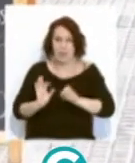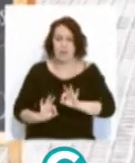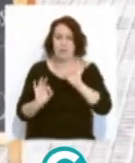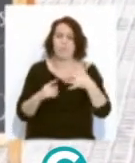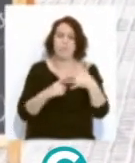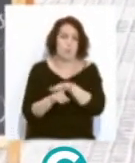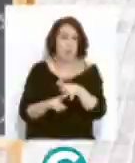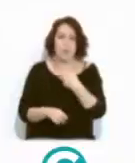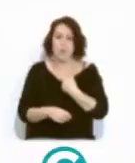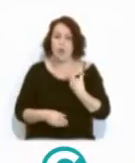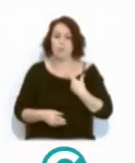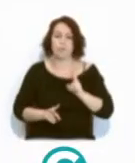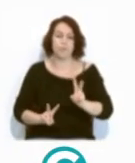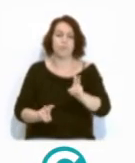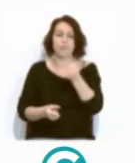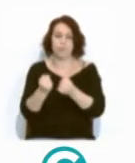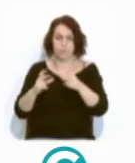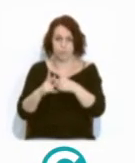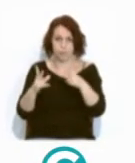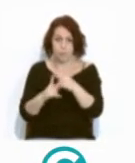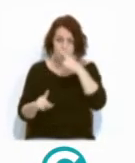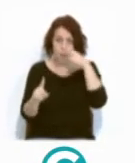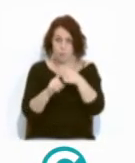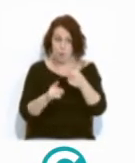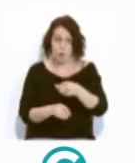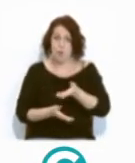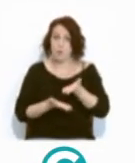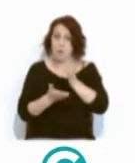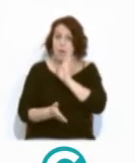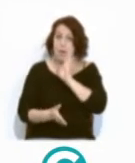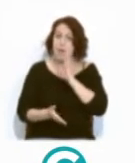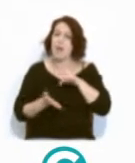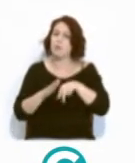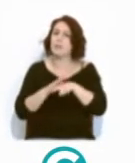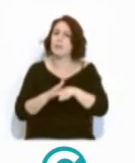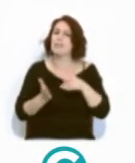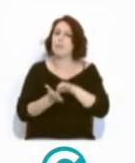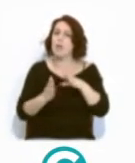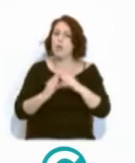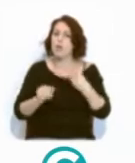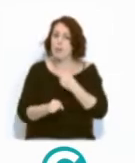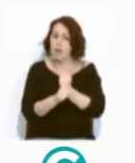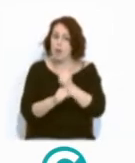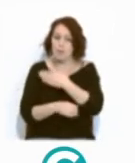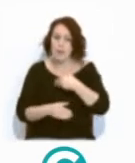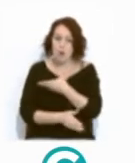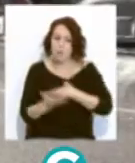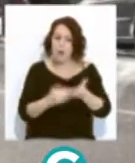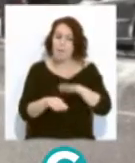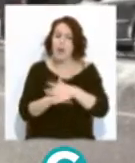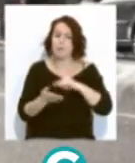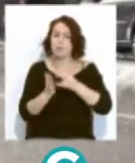marco de la reactivación económica y social. El objetivo de esta ayuda gestionada por el Servicio Andaluz de Empleo es colaborar para mantener proyectos